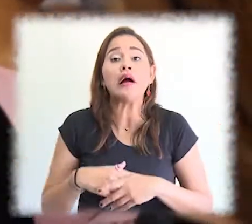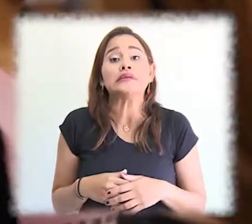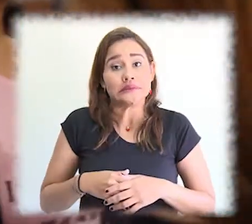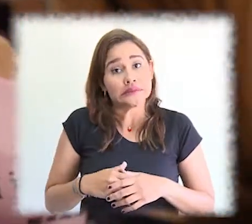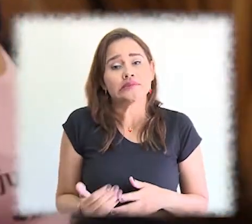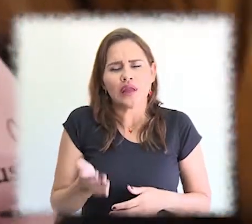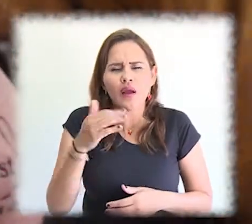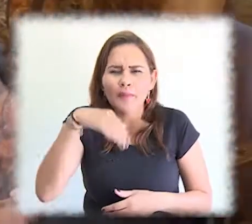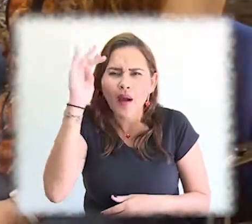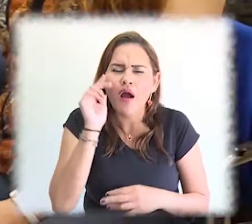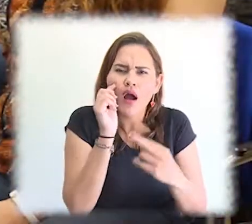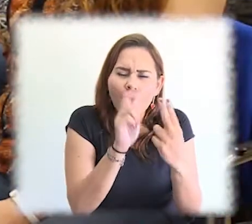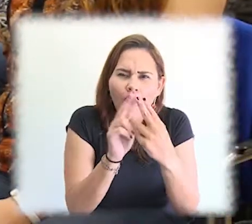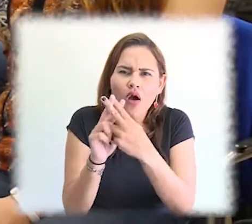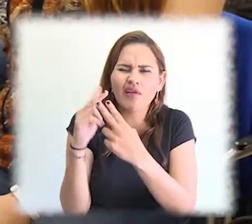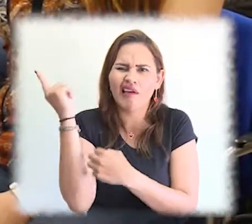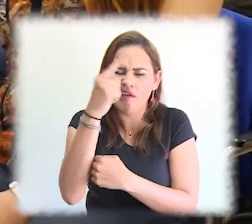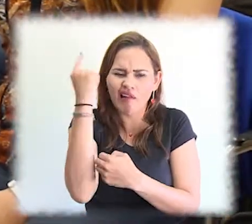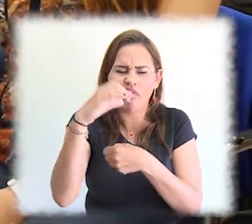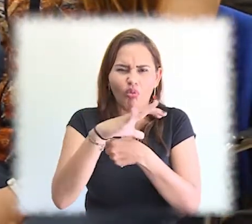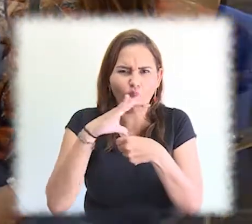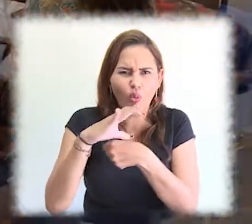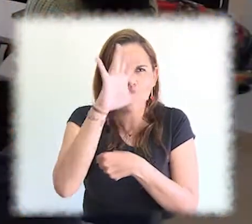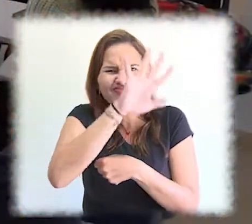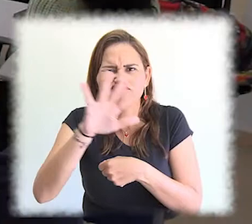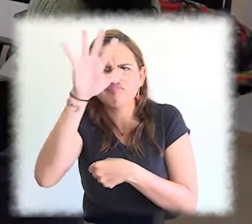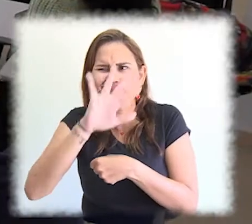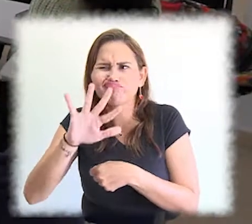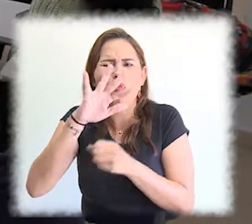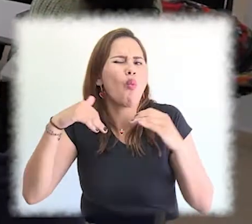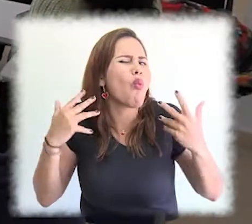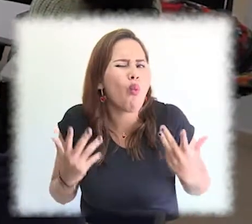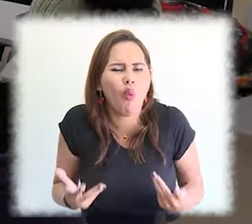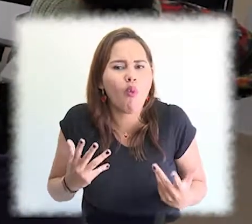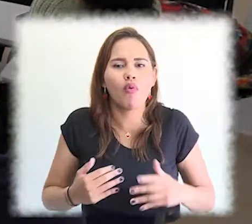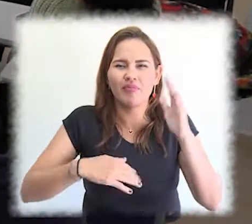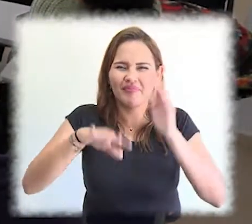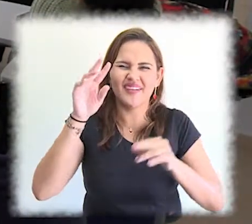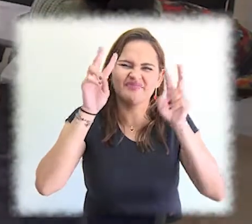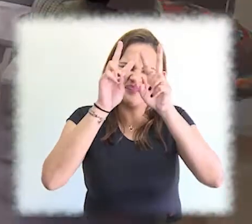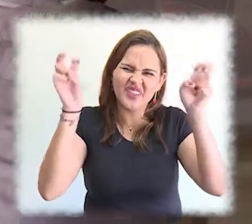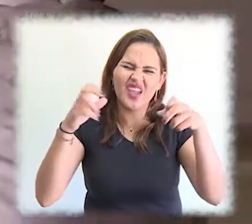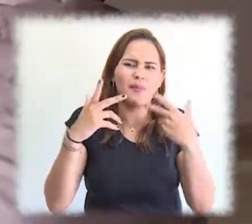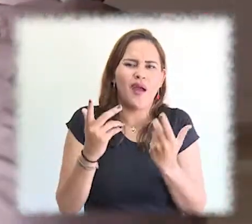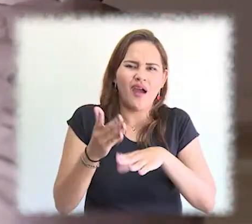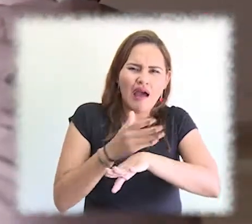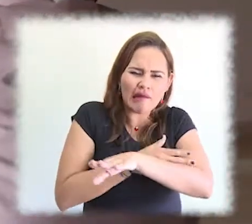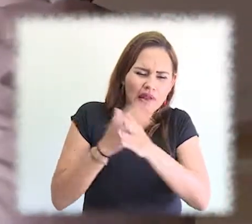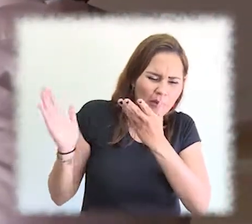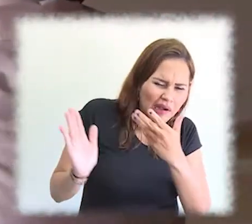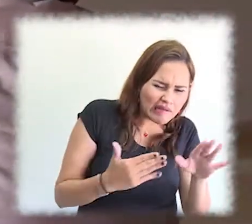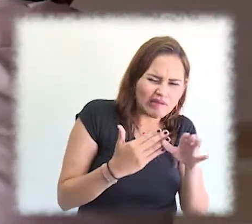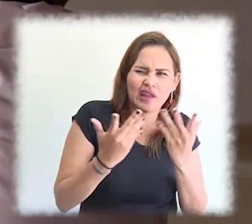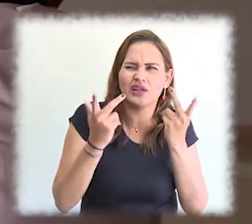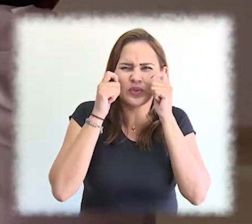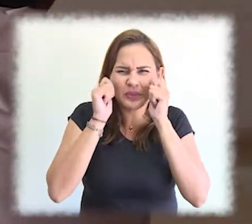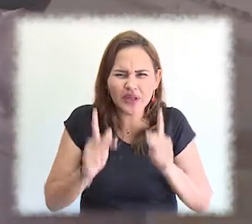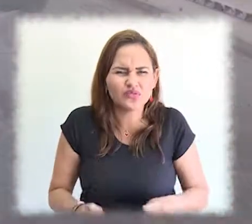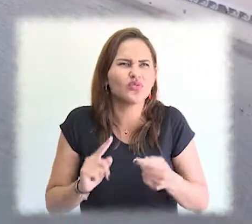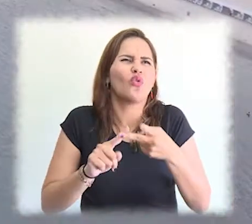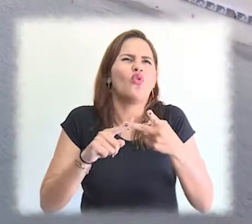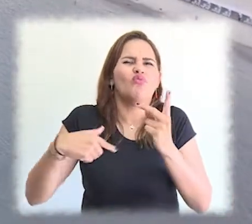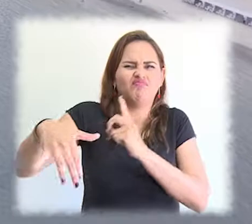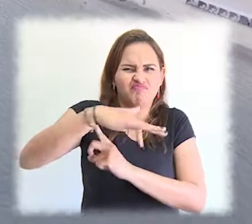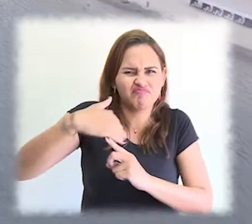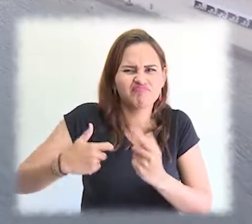asistieron al encuentro, dando a conocer los trabajos que se realizan como propuesta a las problemáticas que enfrentan hoy las ciudades y las